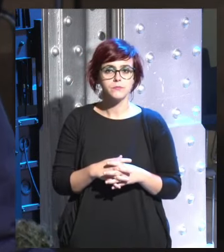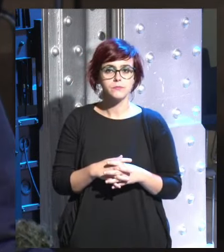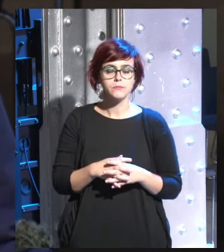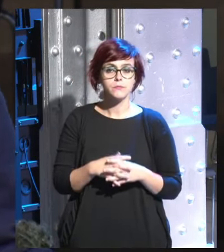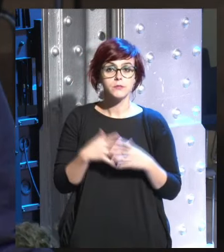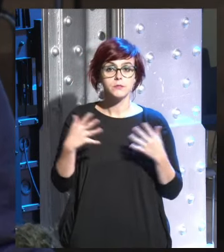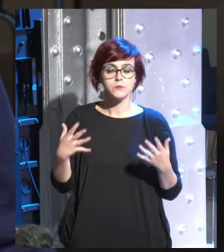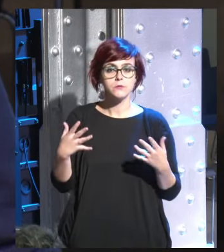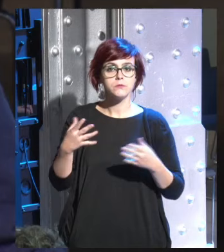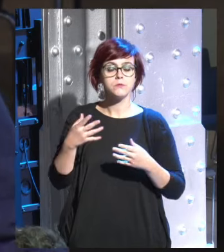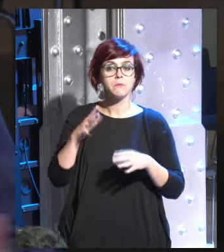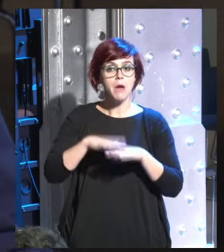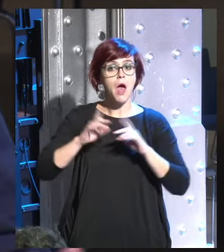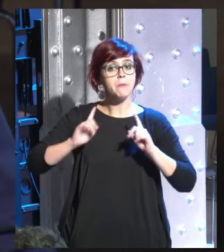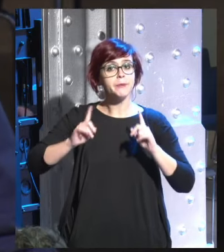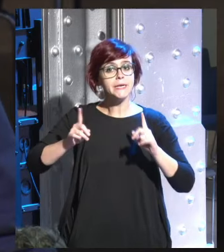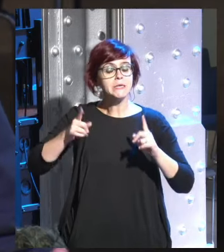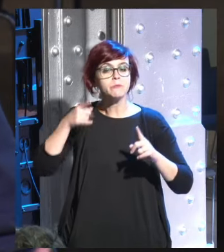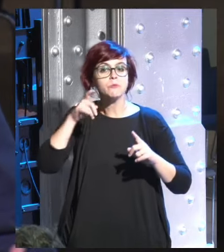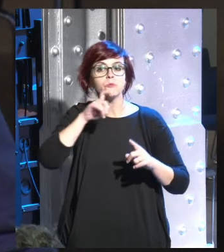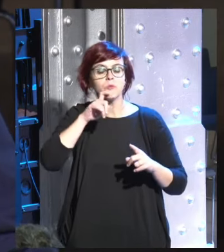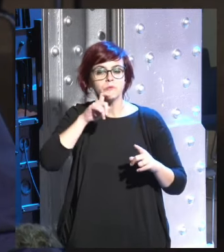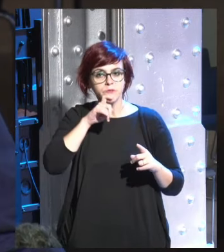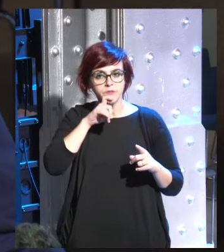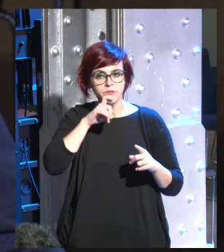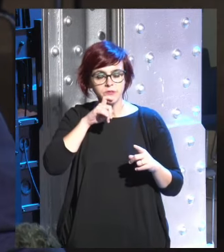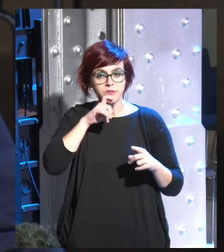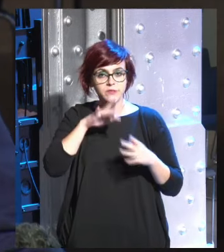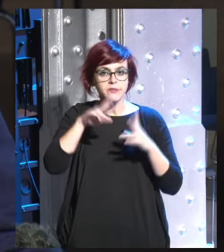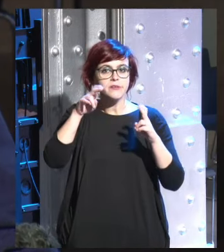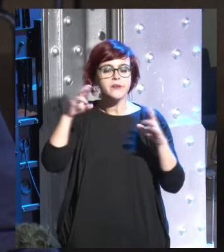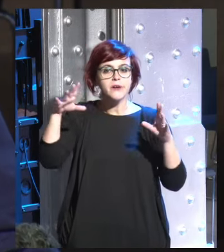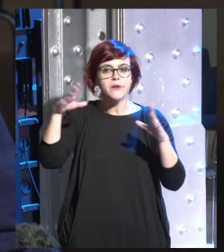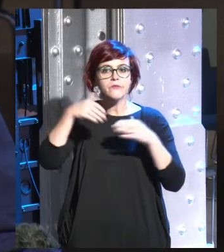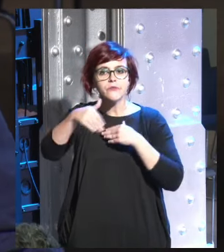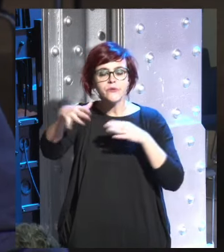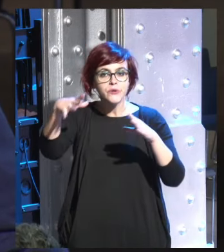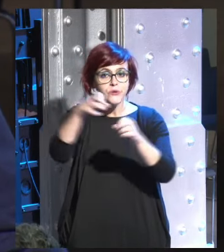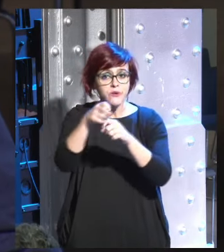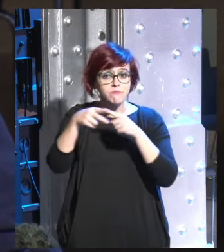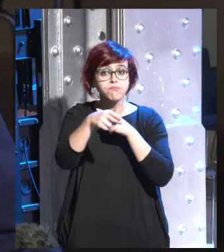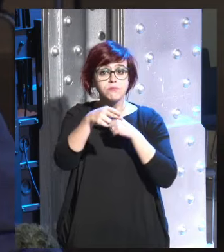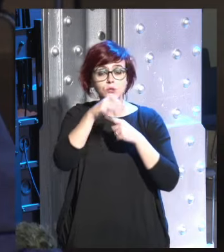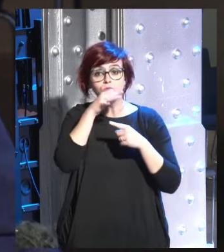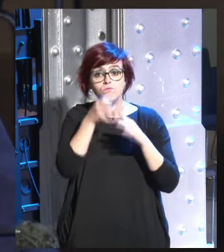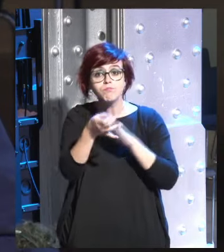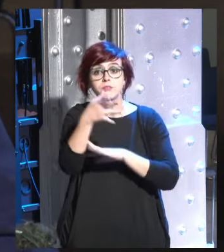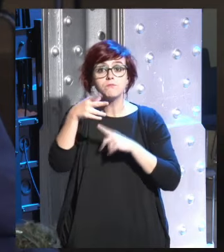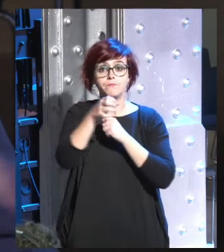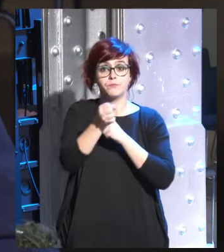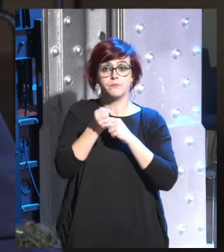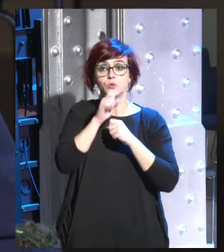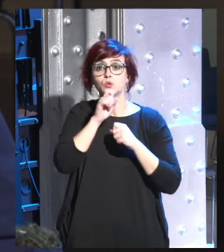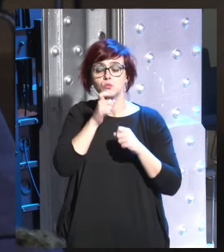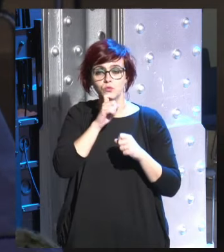¿qué podemos hacer para prevenir estos futuros oscuros? para que no ocurran yo